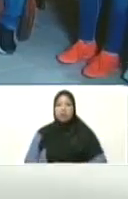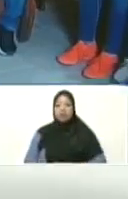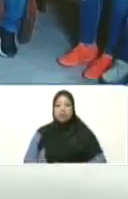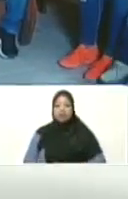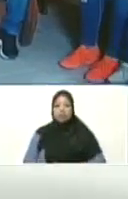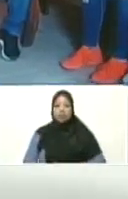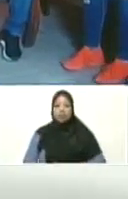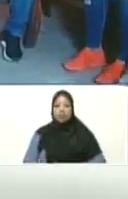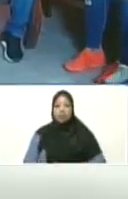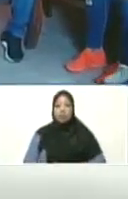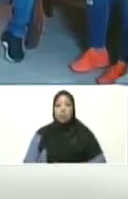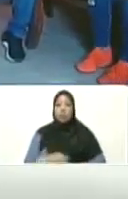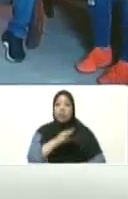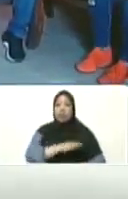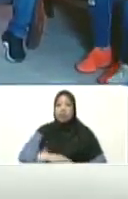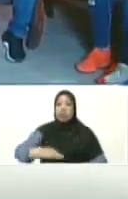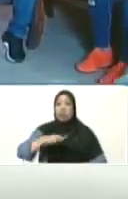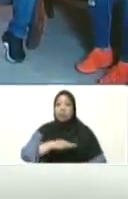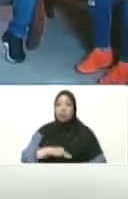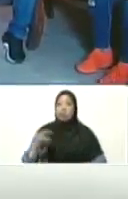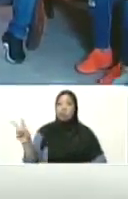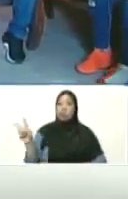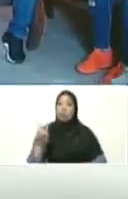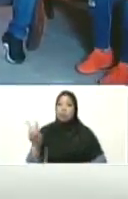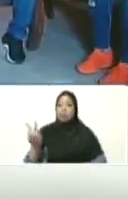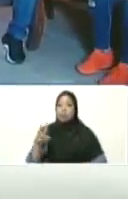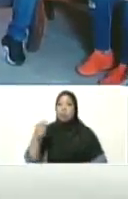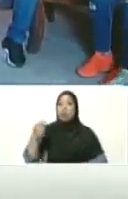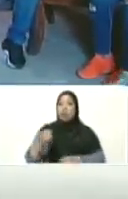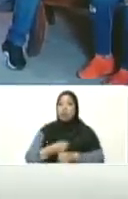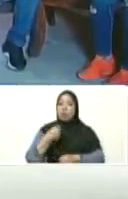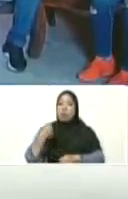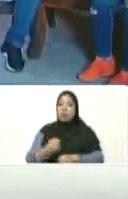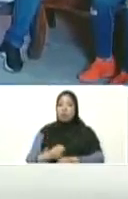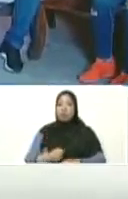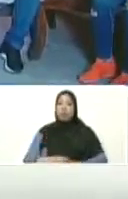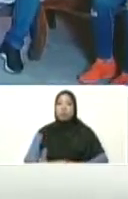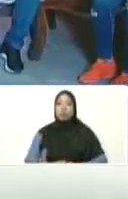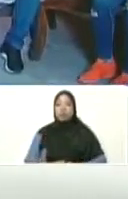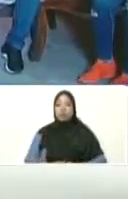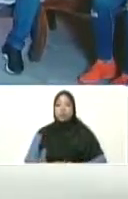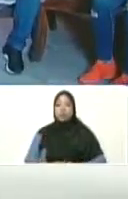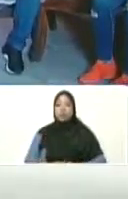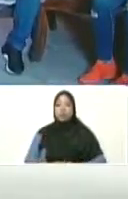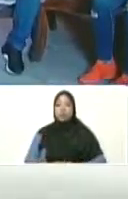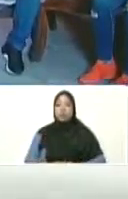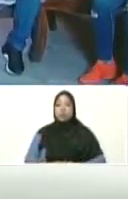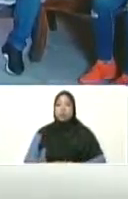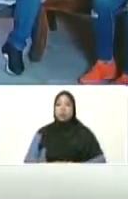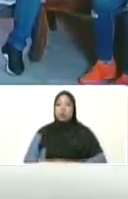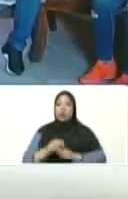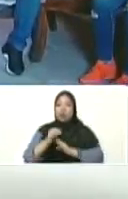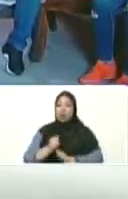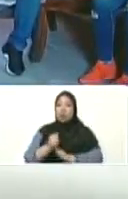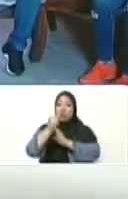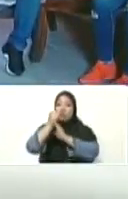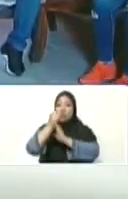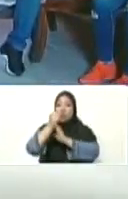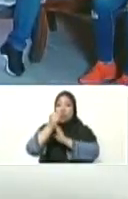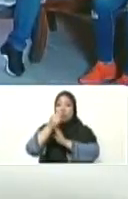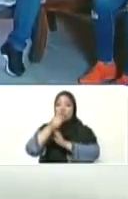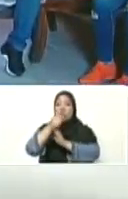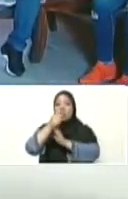de la gran misión vivienda Venezuela y la inmensa obra que se ha hecho todo aquel líder o lideresa